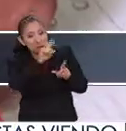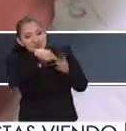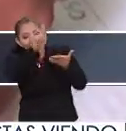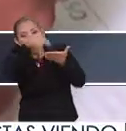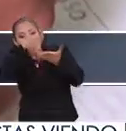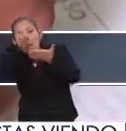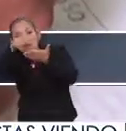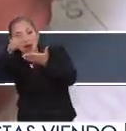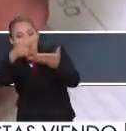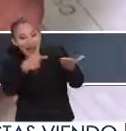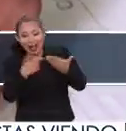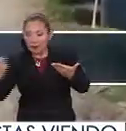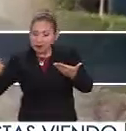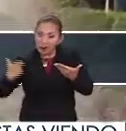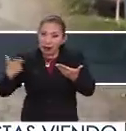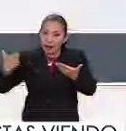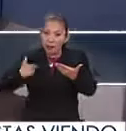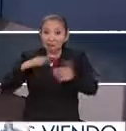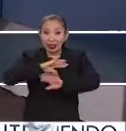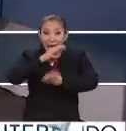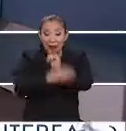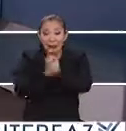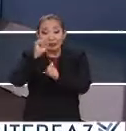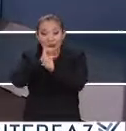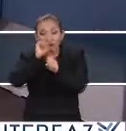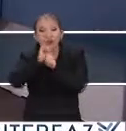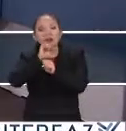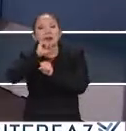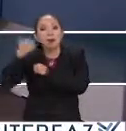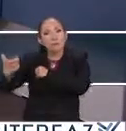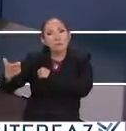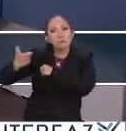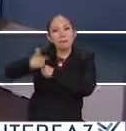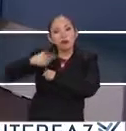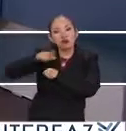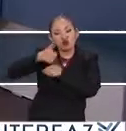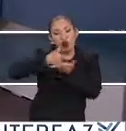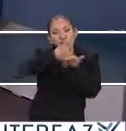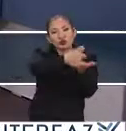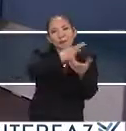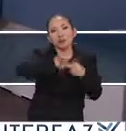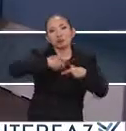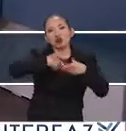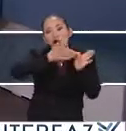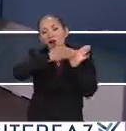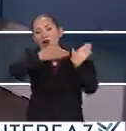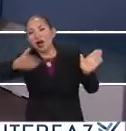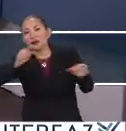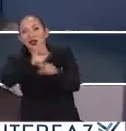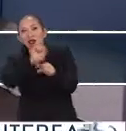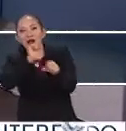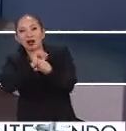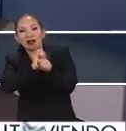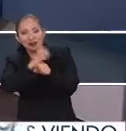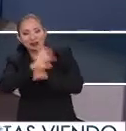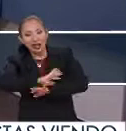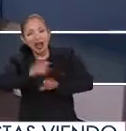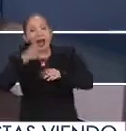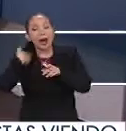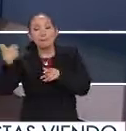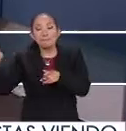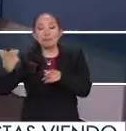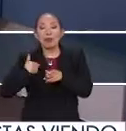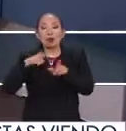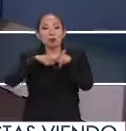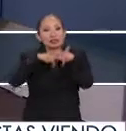y una vez que termina la primaria, la secundaria, los alfabetizan, también se les da un pago por haber terminado ese ciclo y ya estamos incorporando el pago